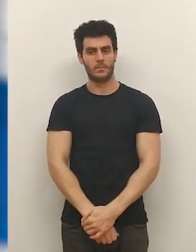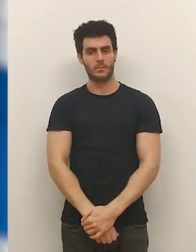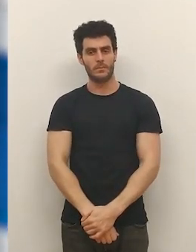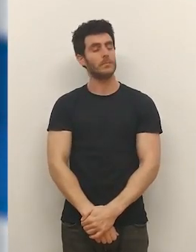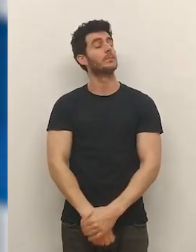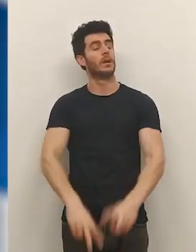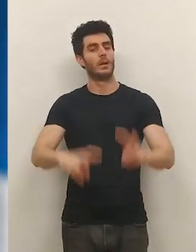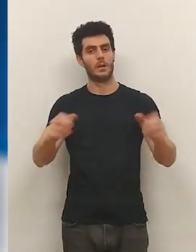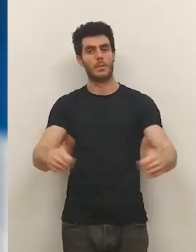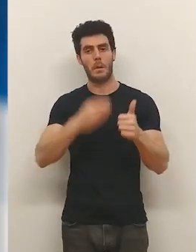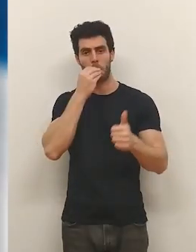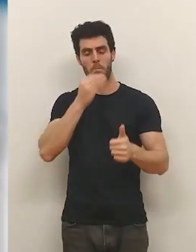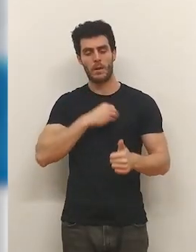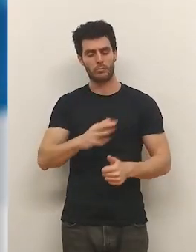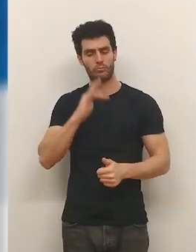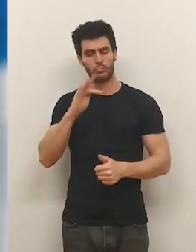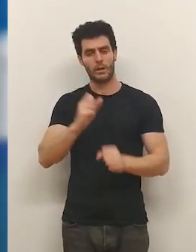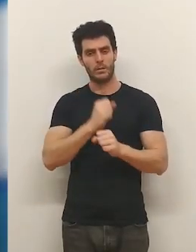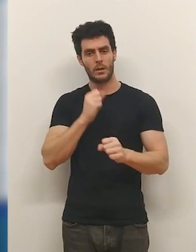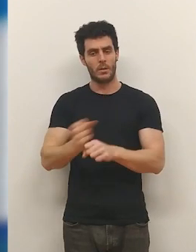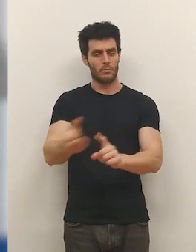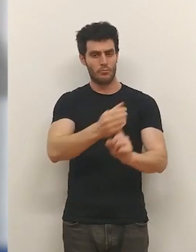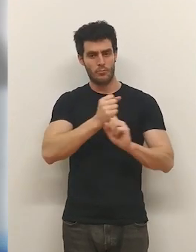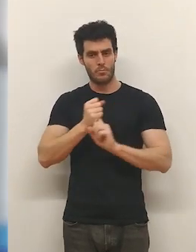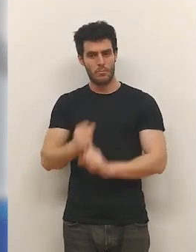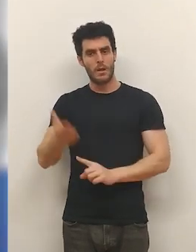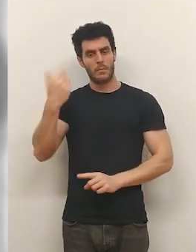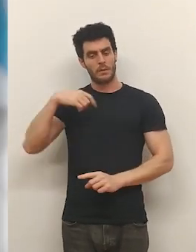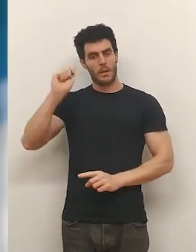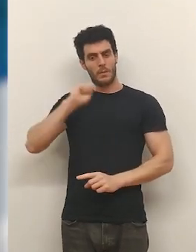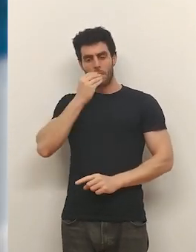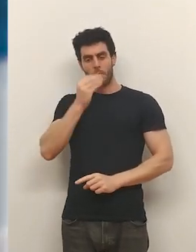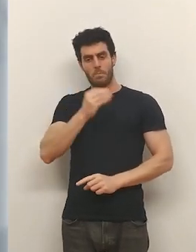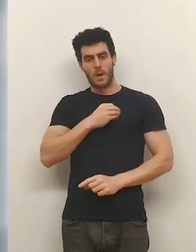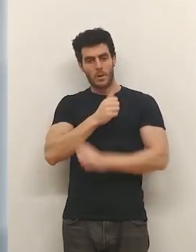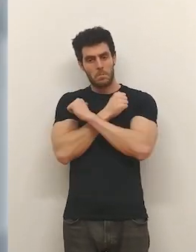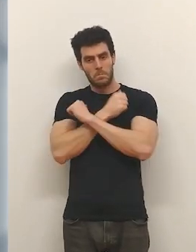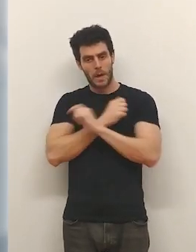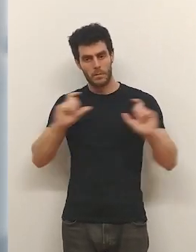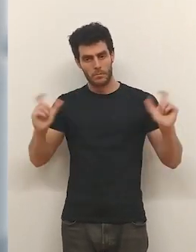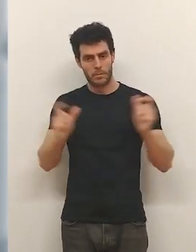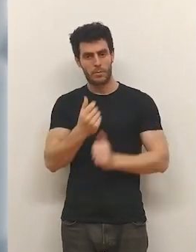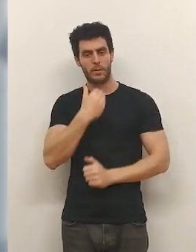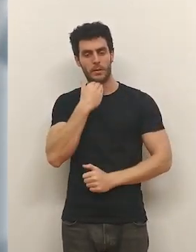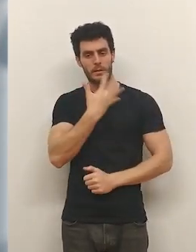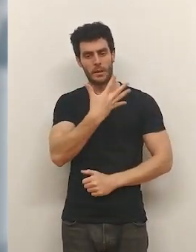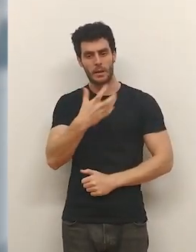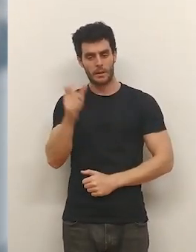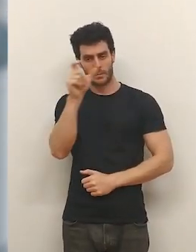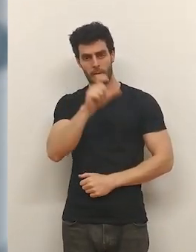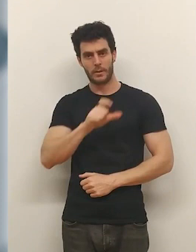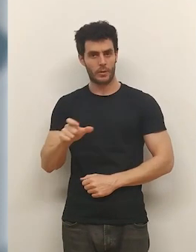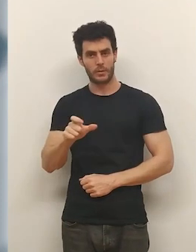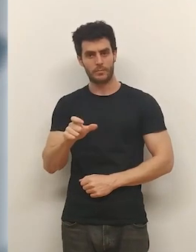Más asuntos... ...mayo fue un buen mes... ...para encontrar empleo en la comunidad... ...a lo largo del pasado mes... ...las listas del desempleo... ...se redujeron en casi 500